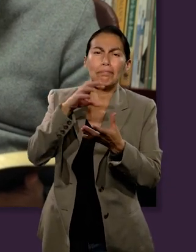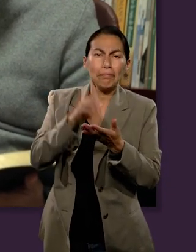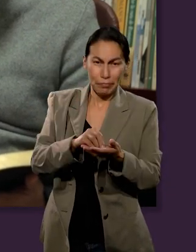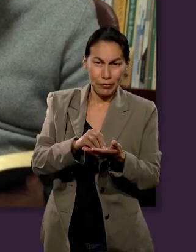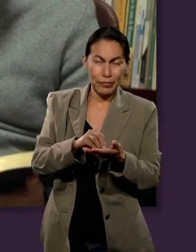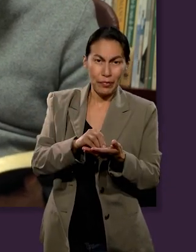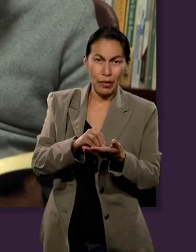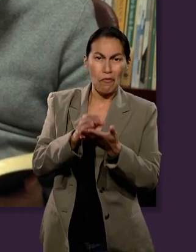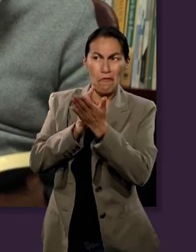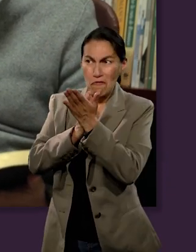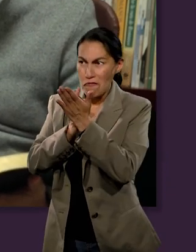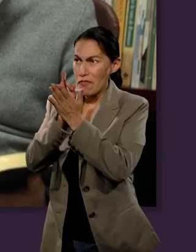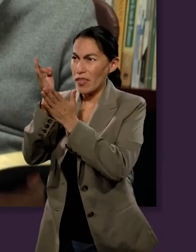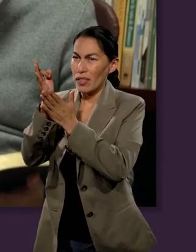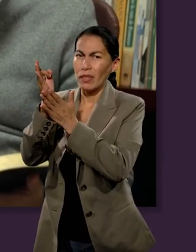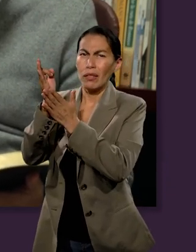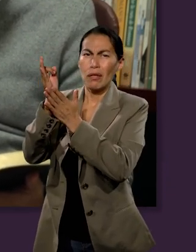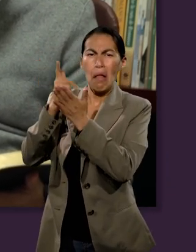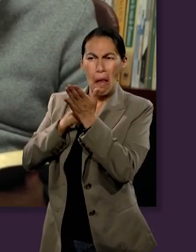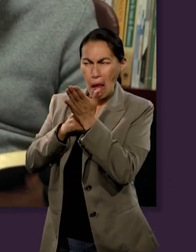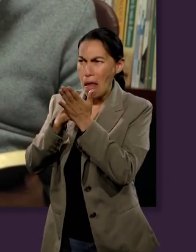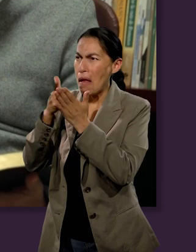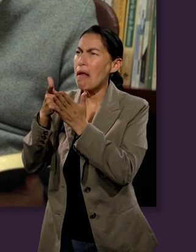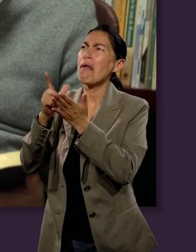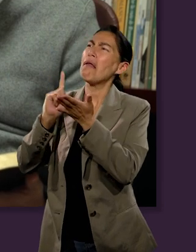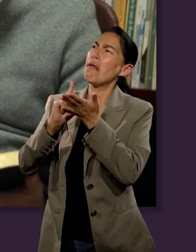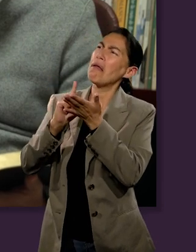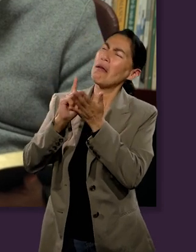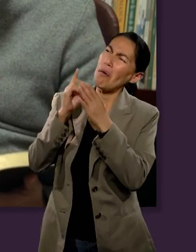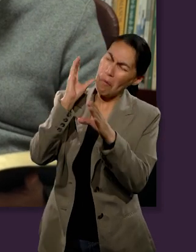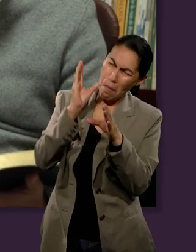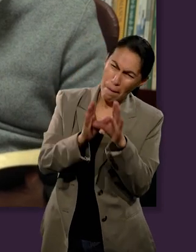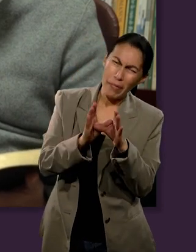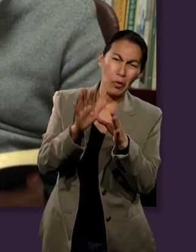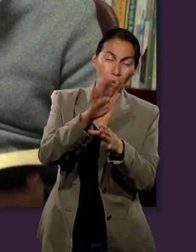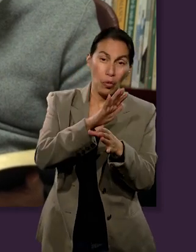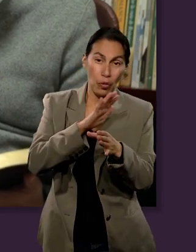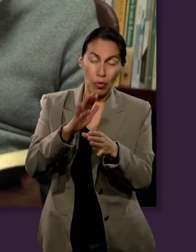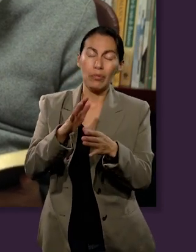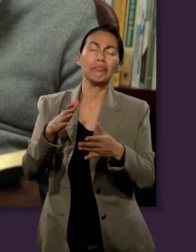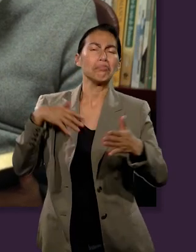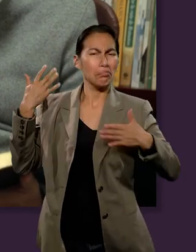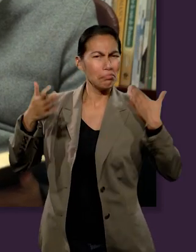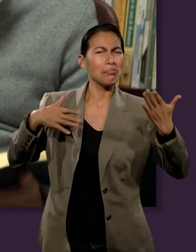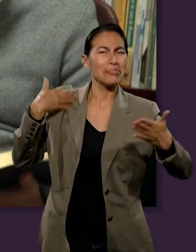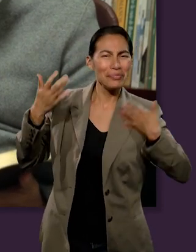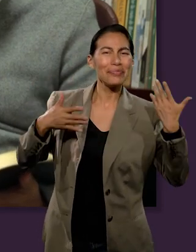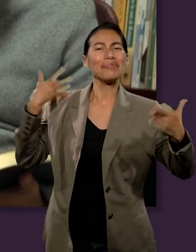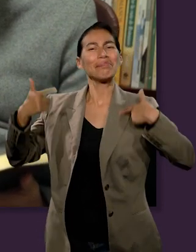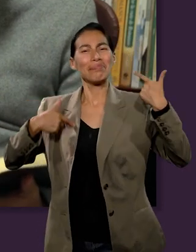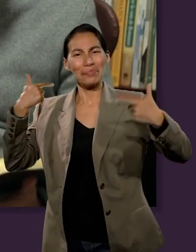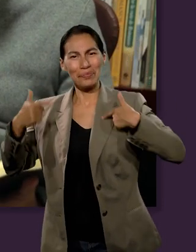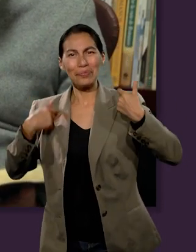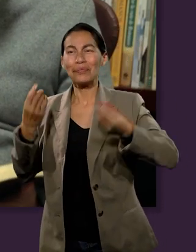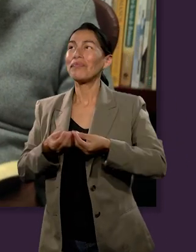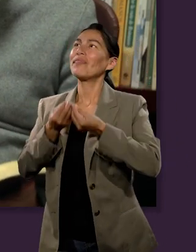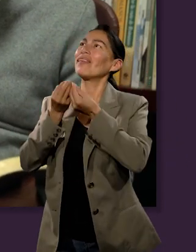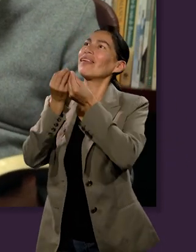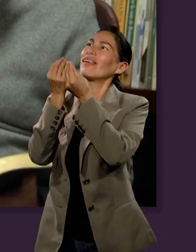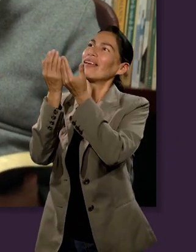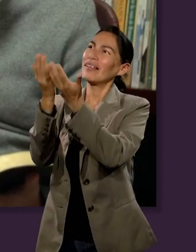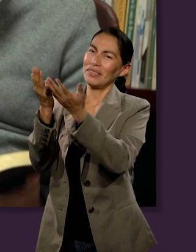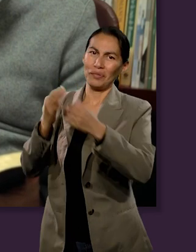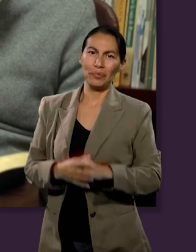perfectamente. No falle en ningún detalle. Porque eso encierra la palabra fidelidad. Ser